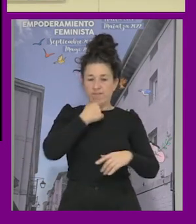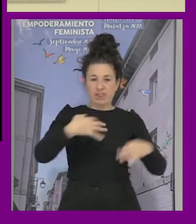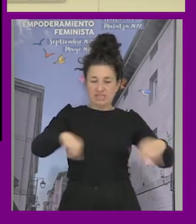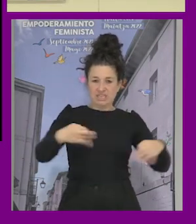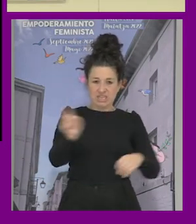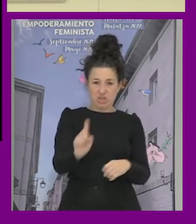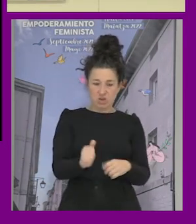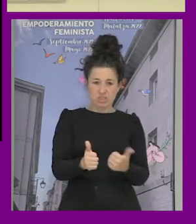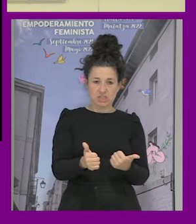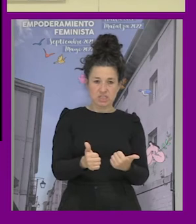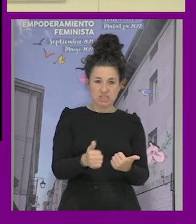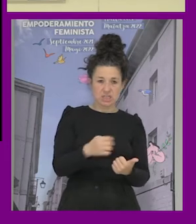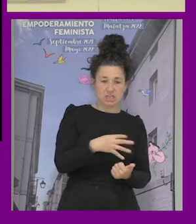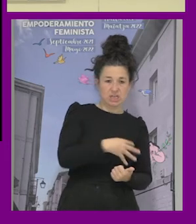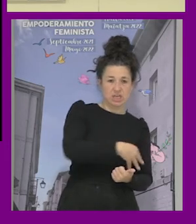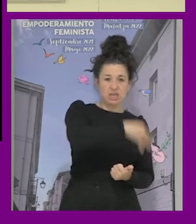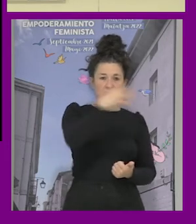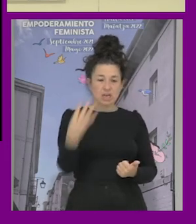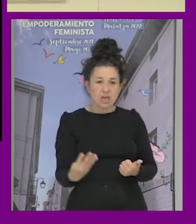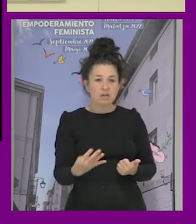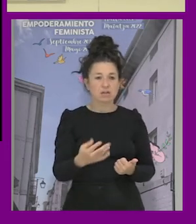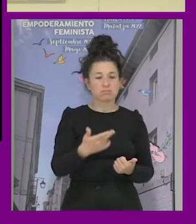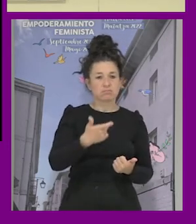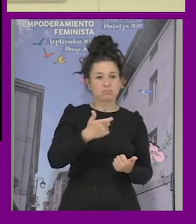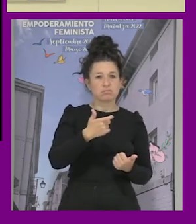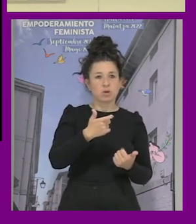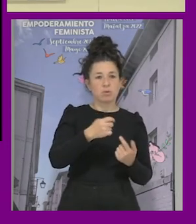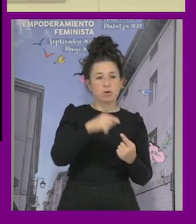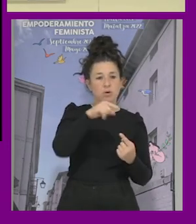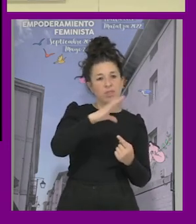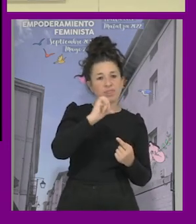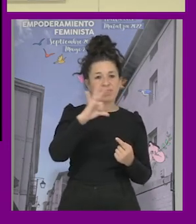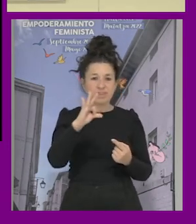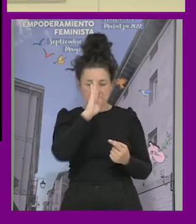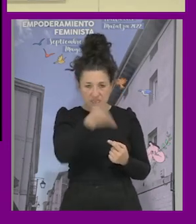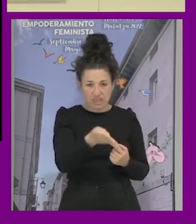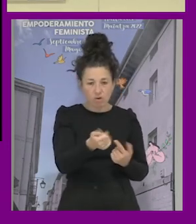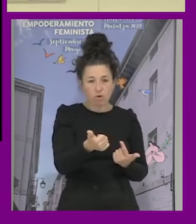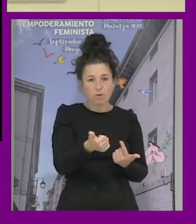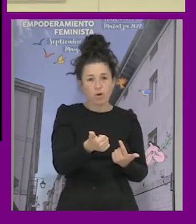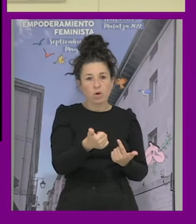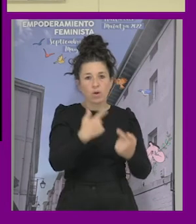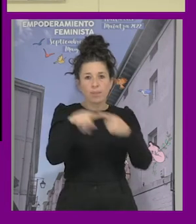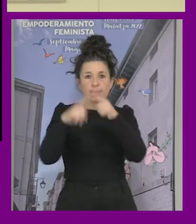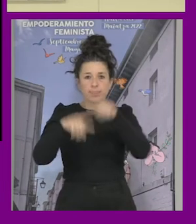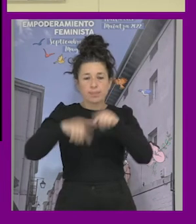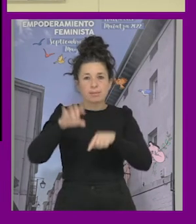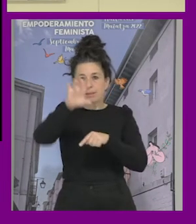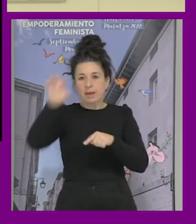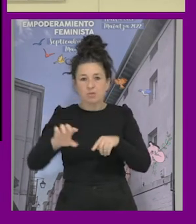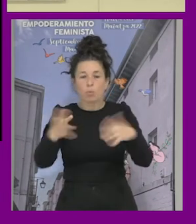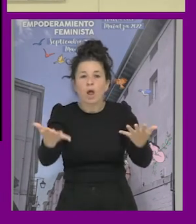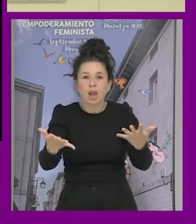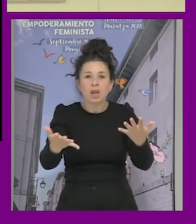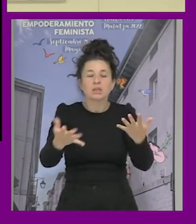cis hetero son además ¿no? un género una clase social ¿no? y además lo viven diferente esta posición estructural por tanto como